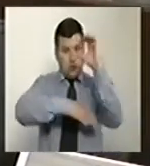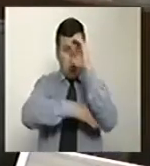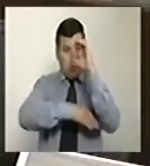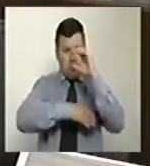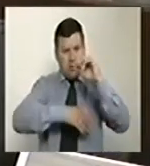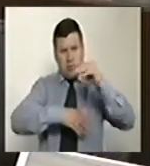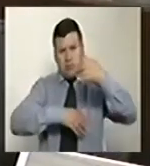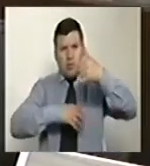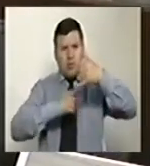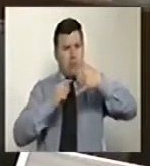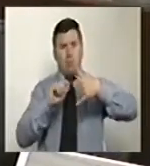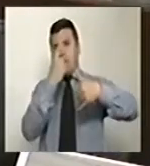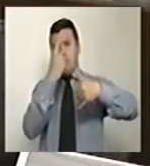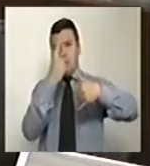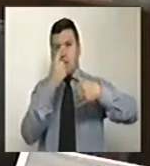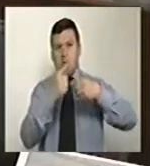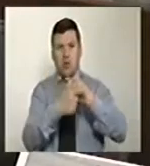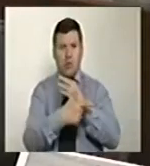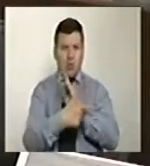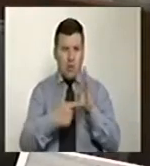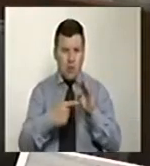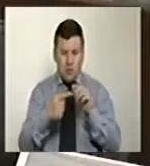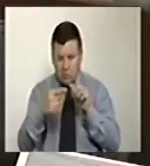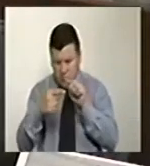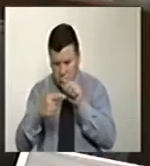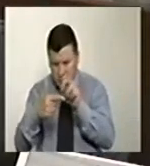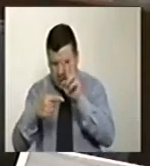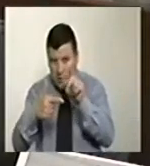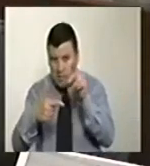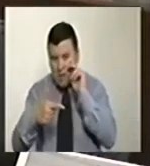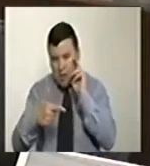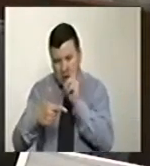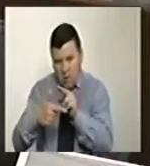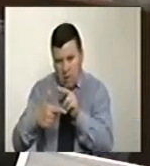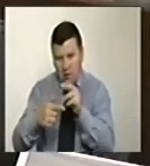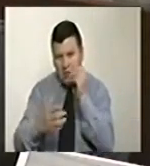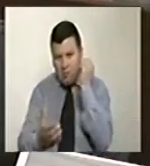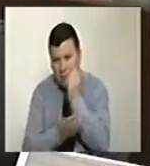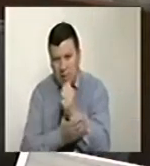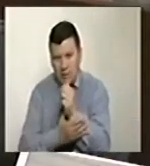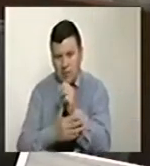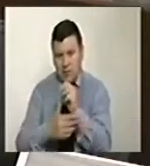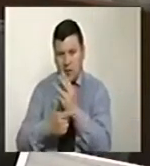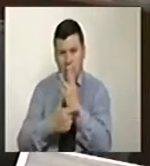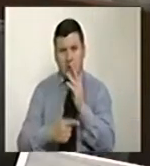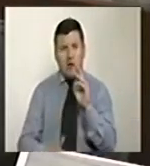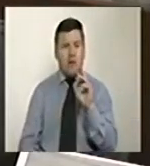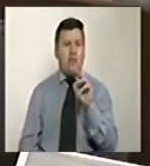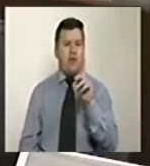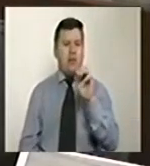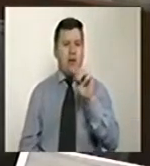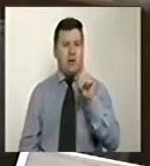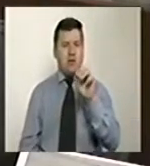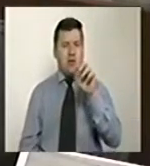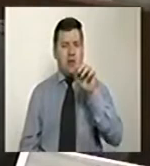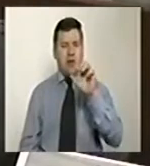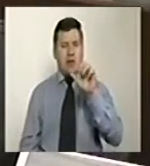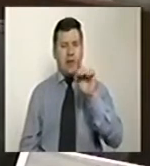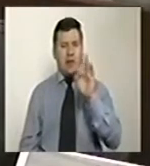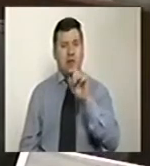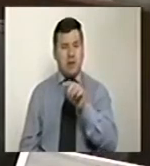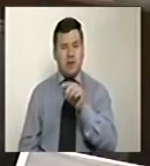con ácido, un portal web dedicado a estos temas, feminicidio.net, investigó y encontró